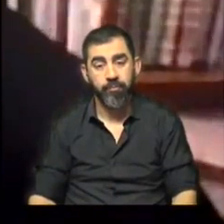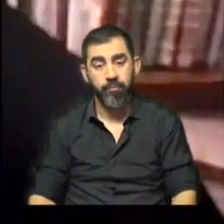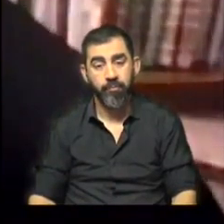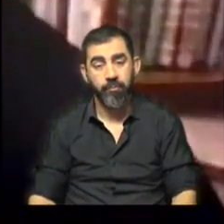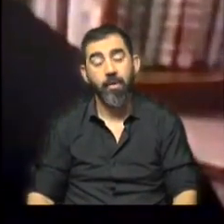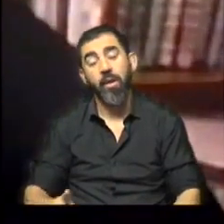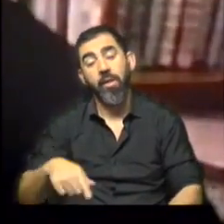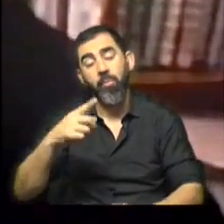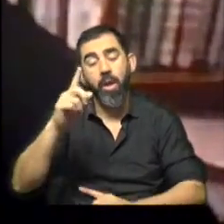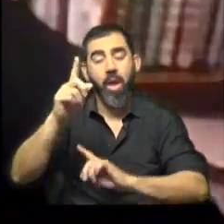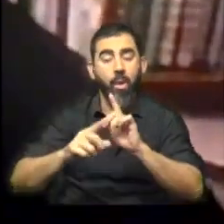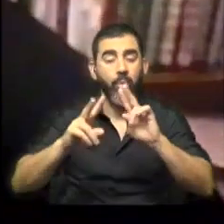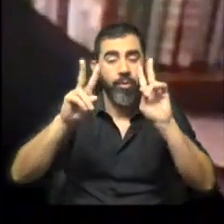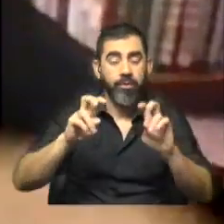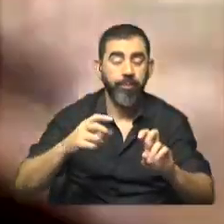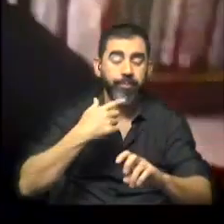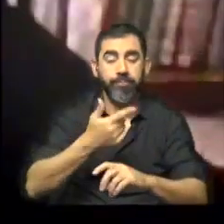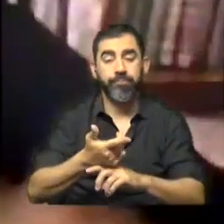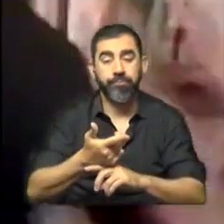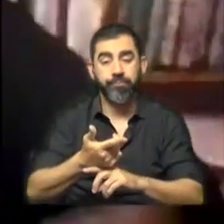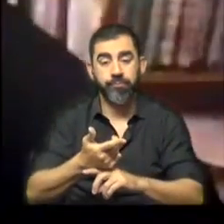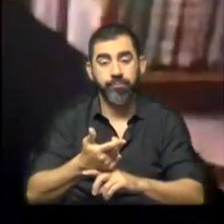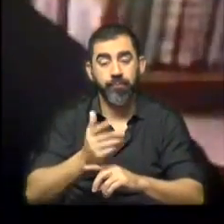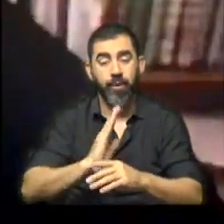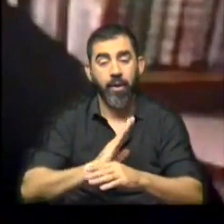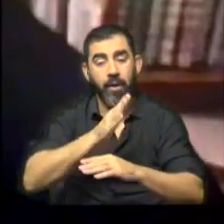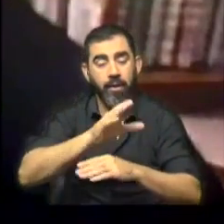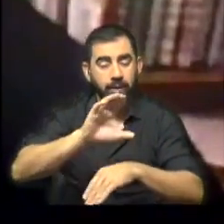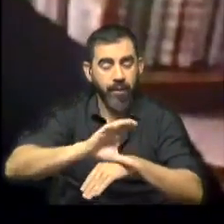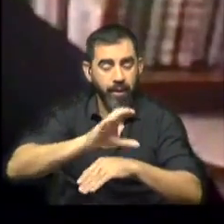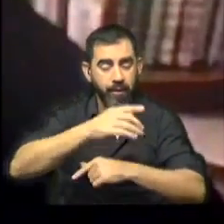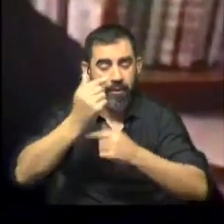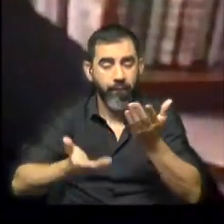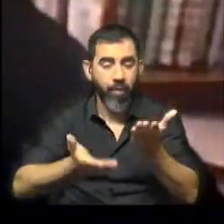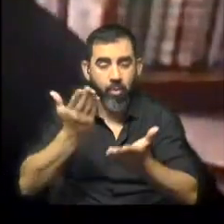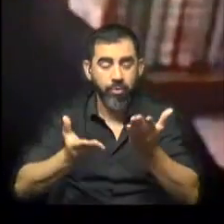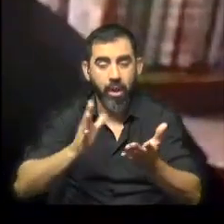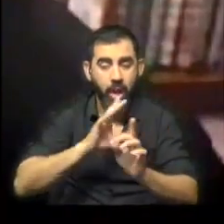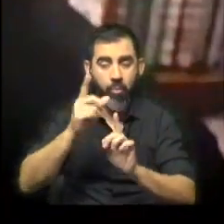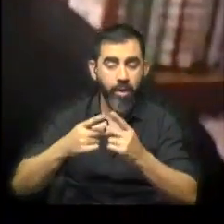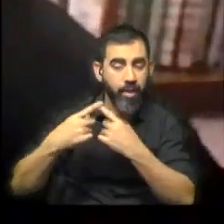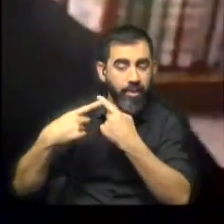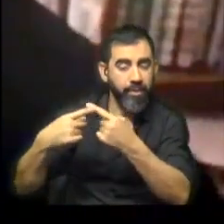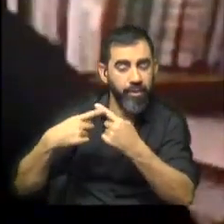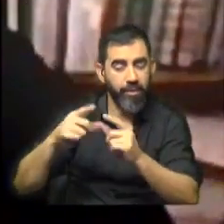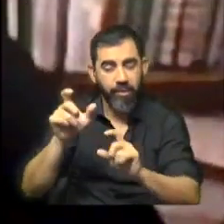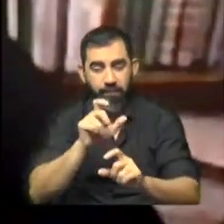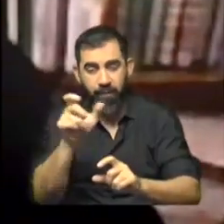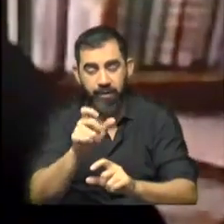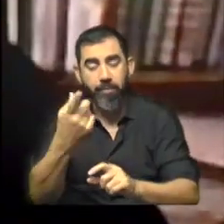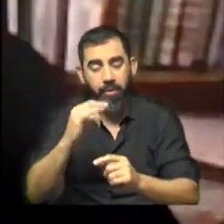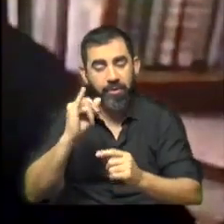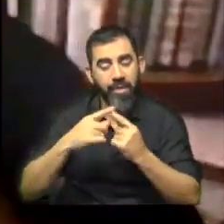algunas cuestiones relacionadas con el pasaje de grado, la evaluación, hubiera algunas discrepancias, había habido una